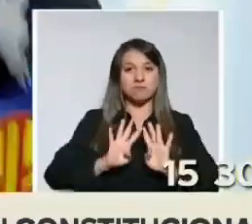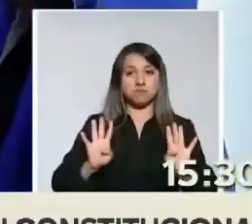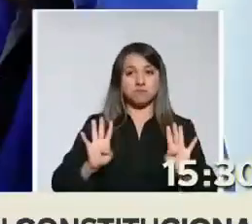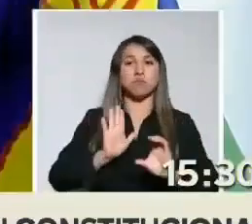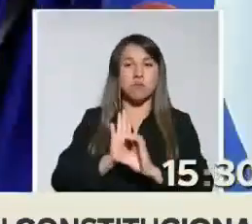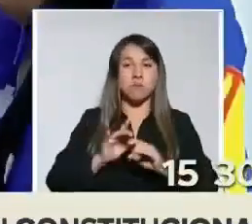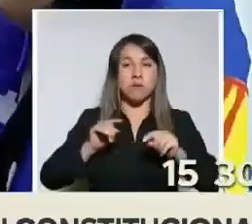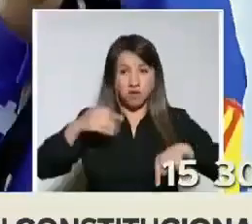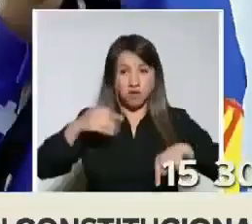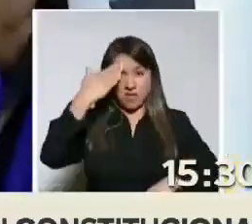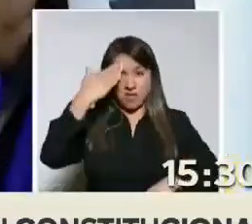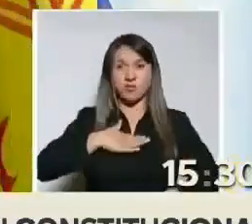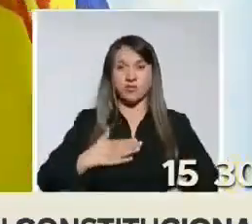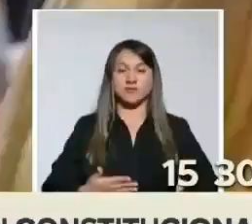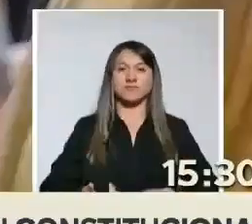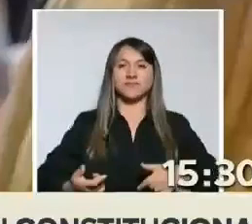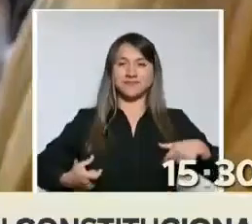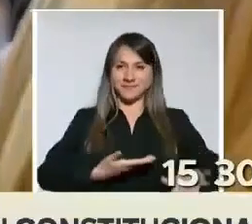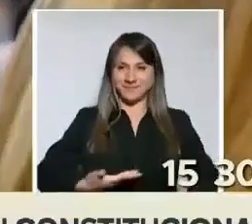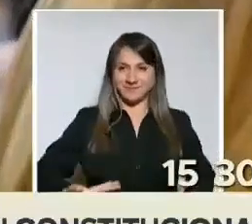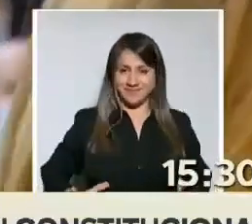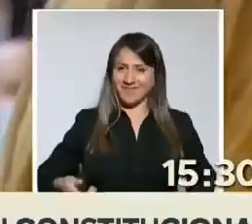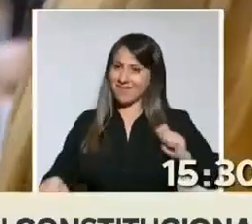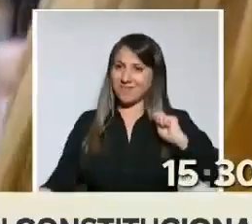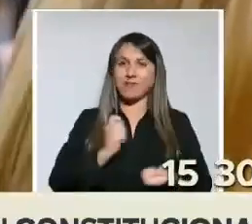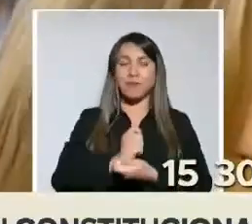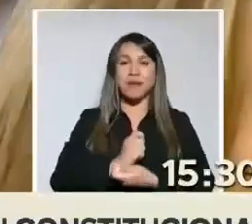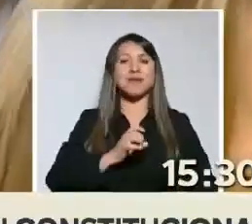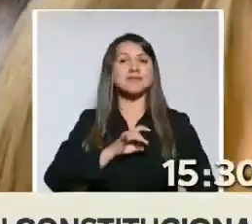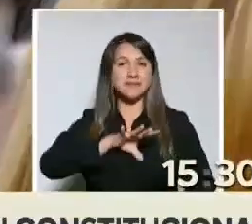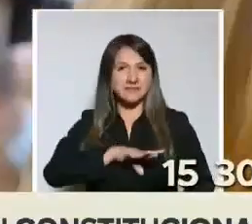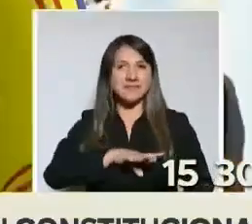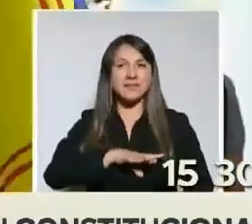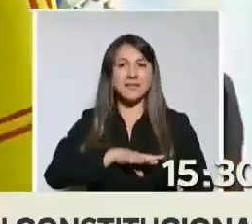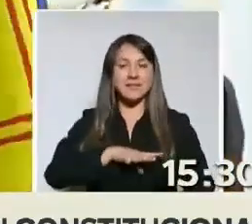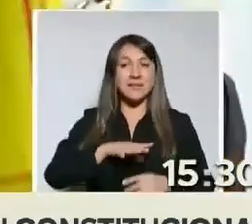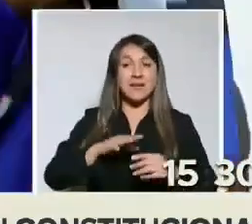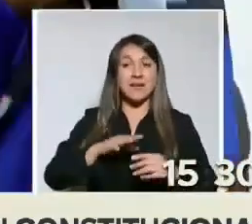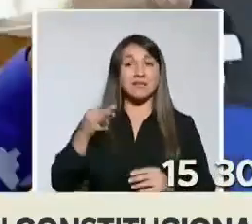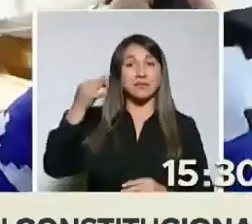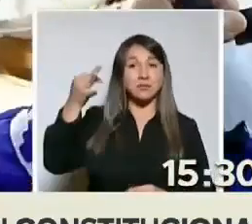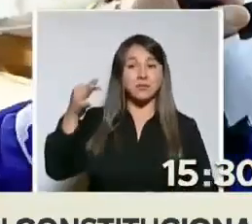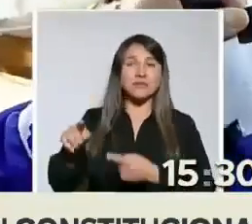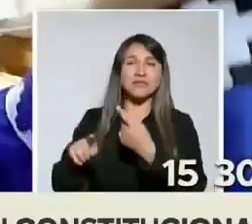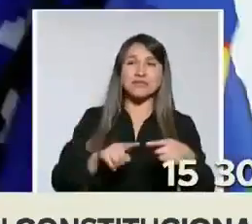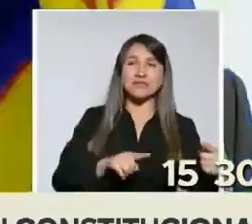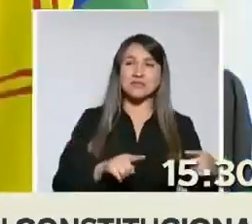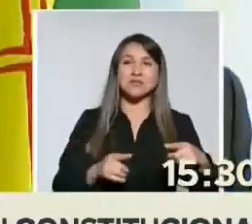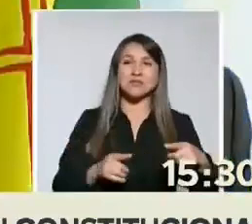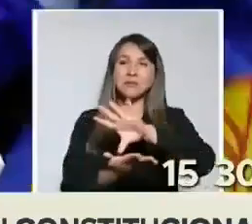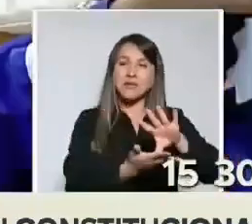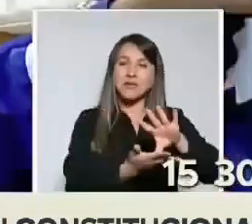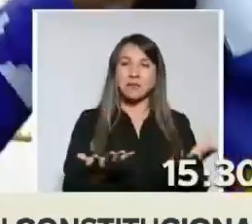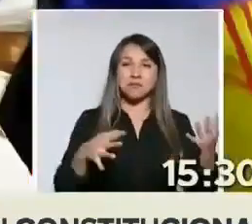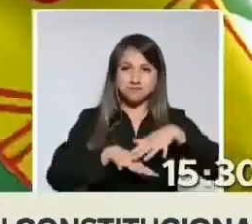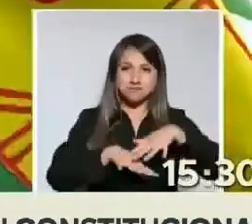hoy día me toca presidir, transformará al Chile en un Chile plurinacional, en un